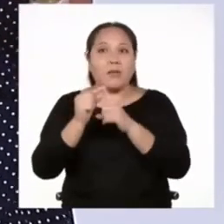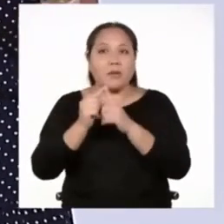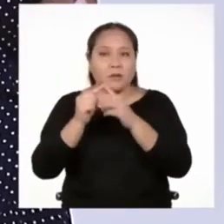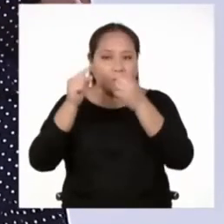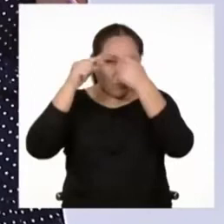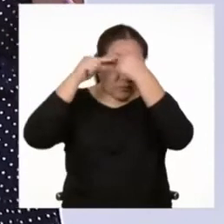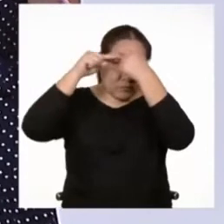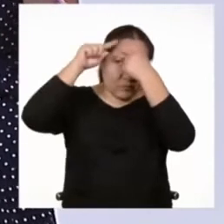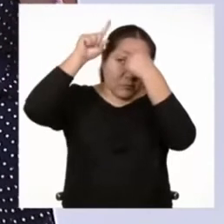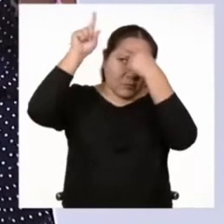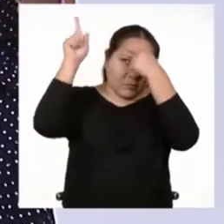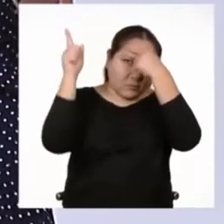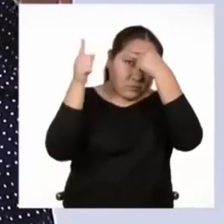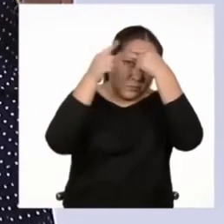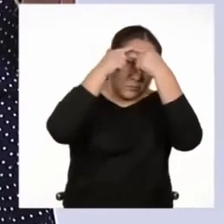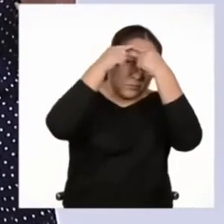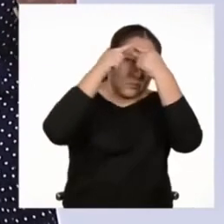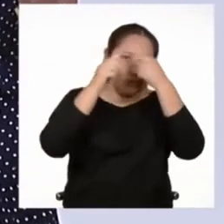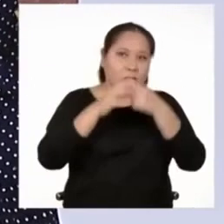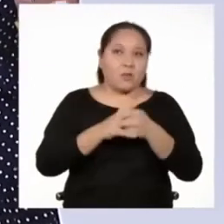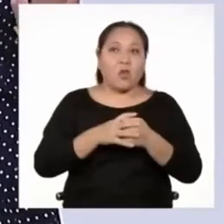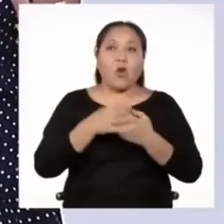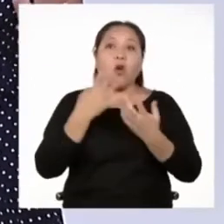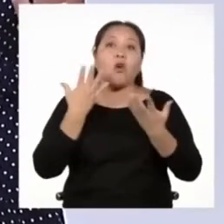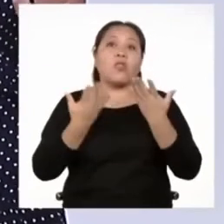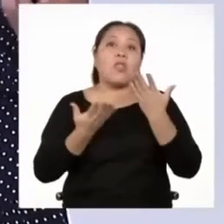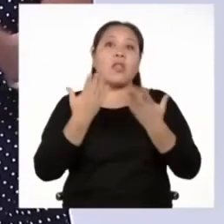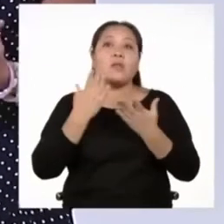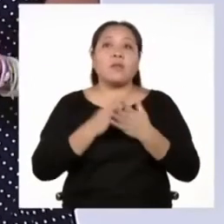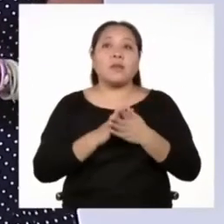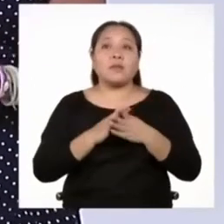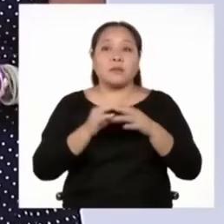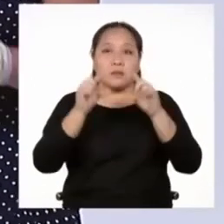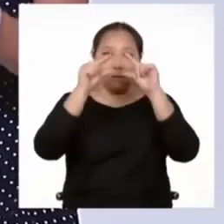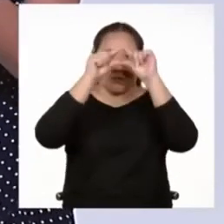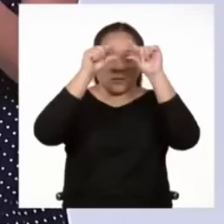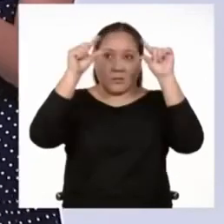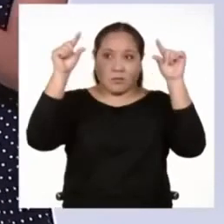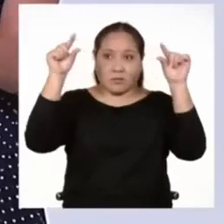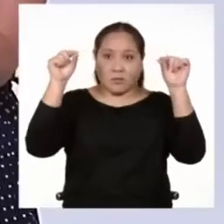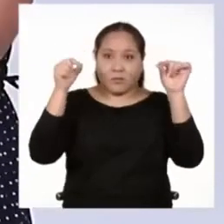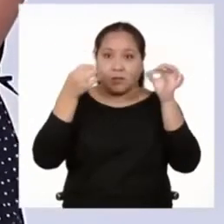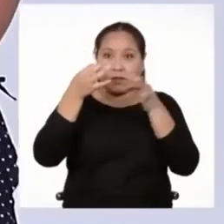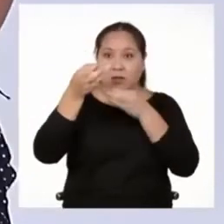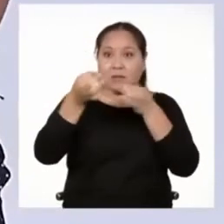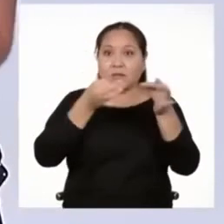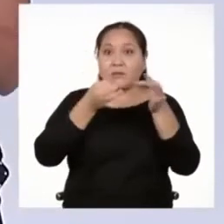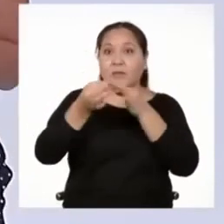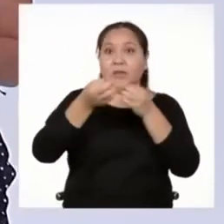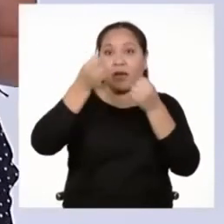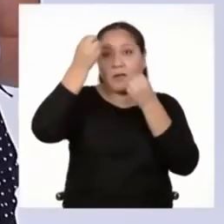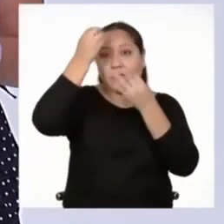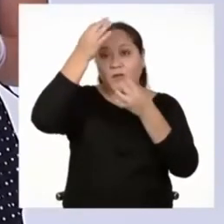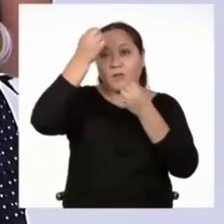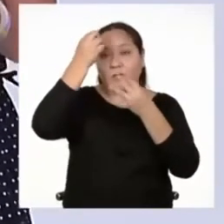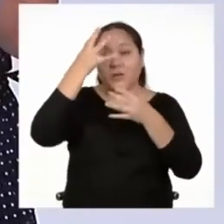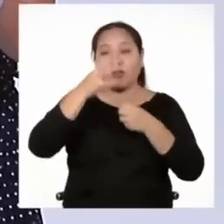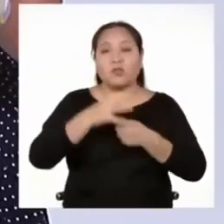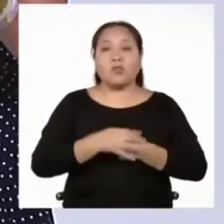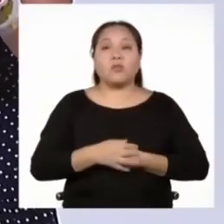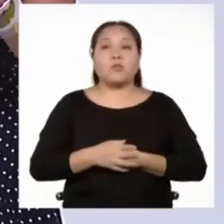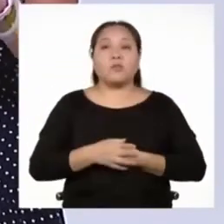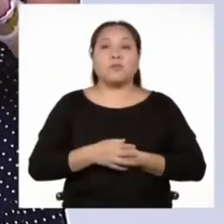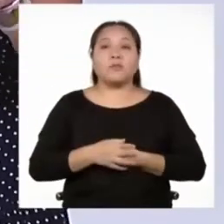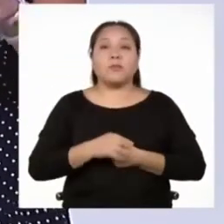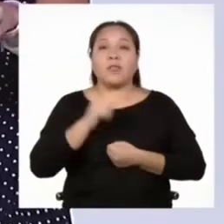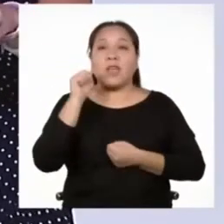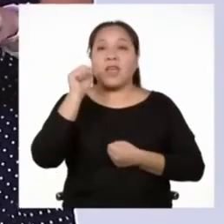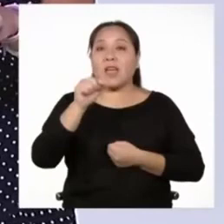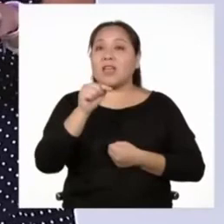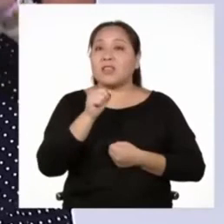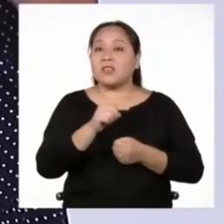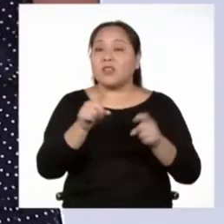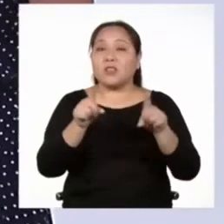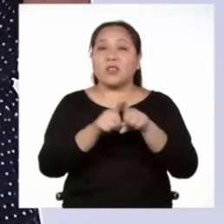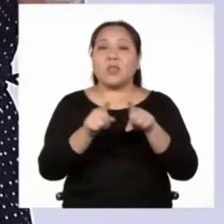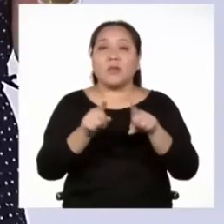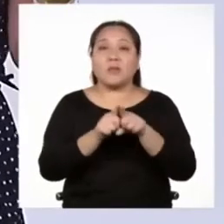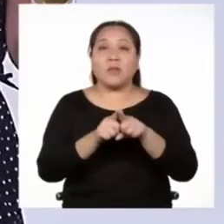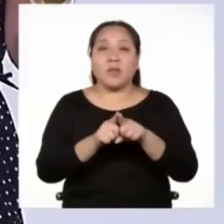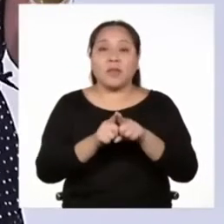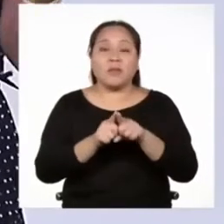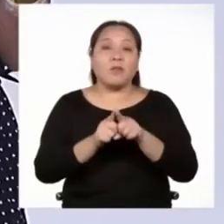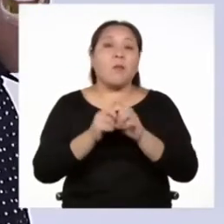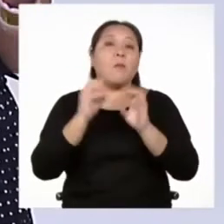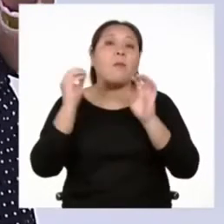globos de pensamiento o diálogo o en recuadros y carteles que especifican información o la resumen. Es también común que presenten